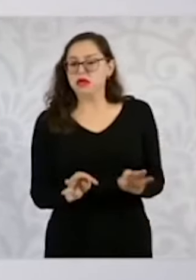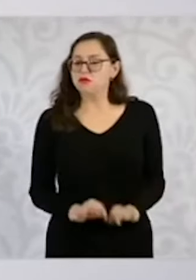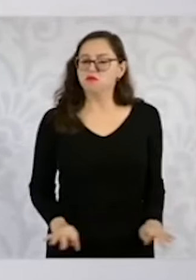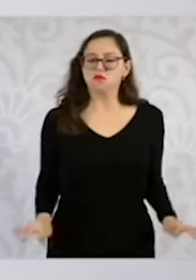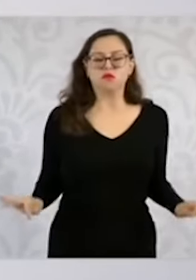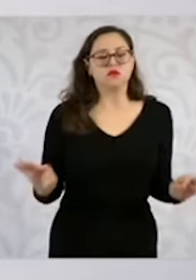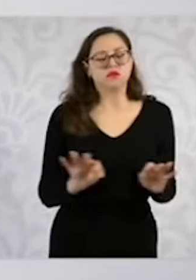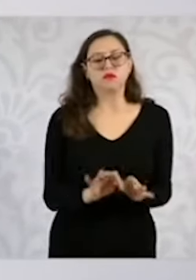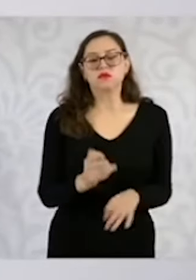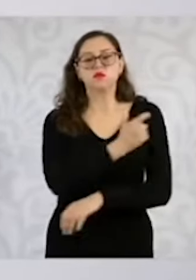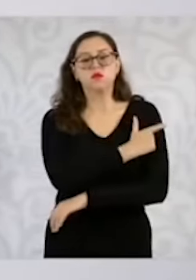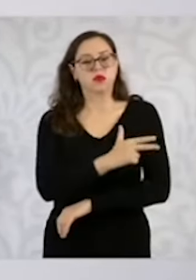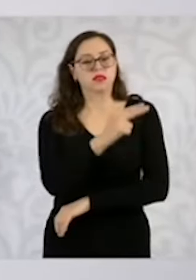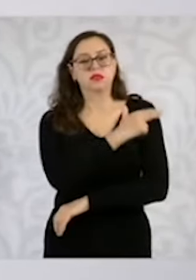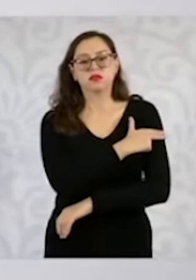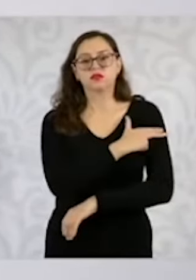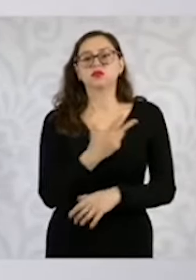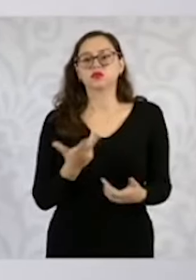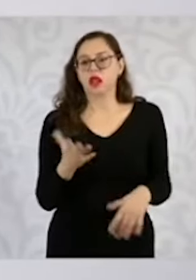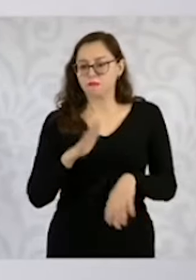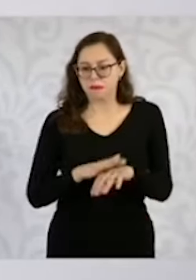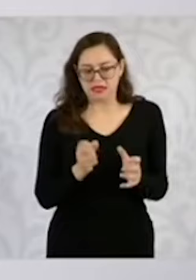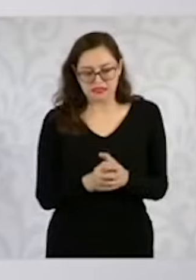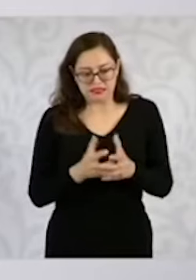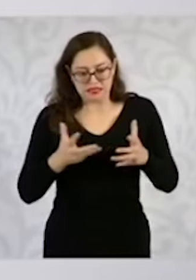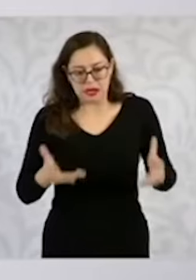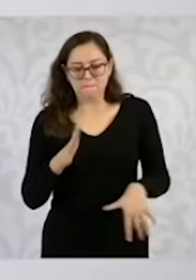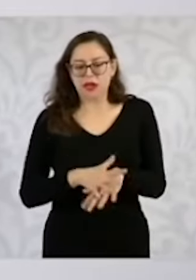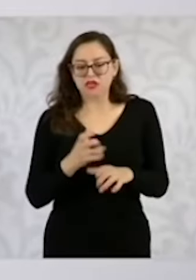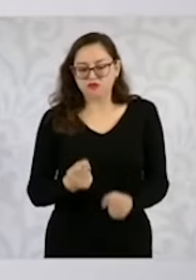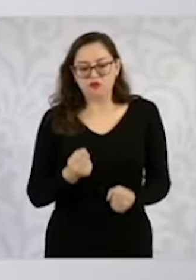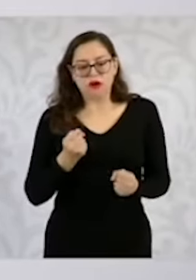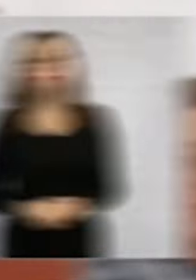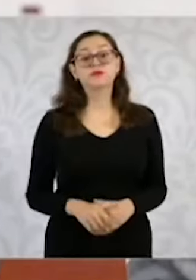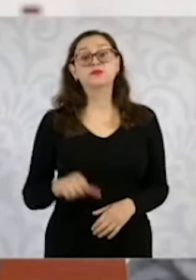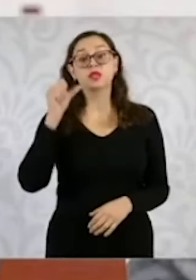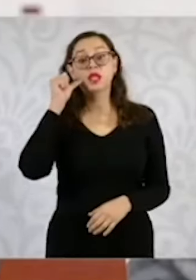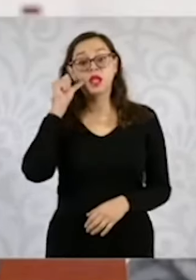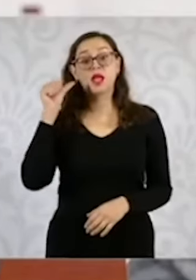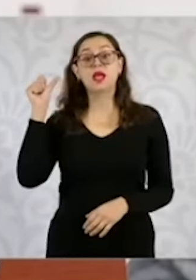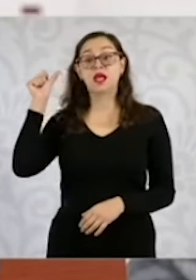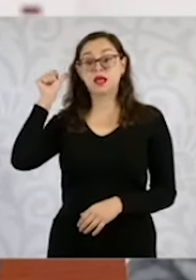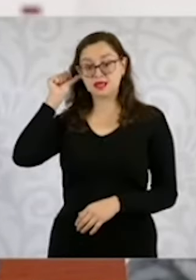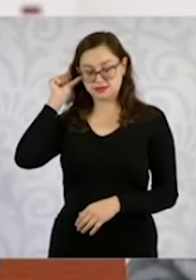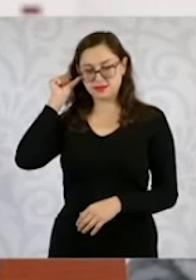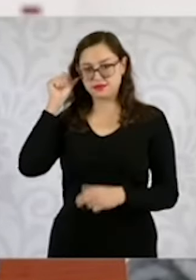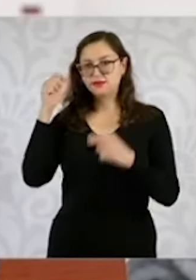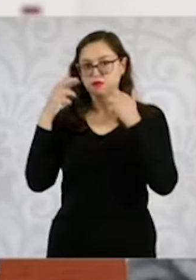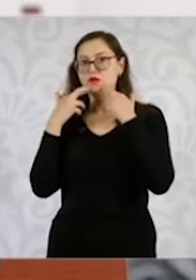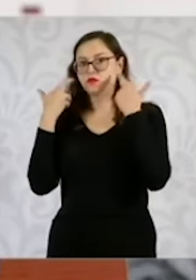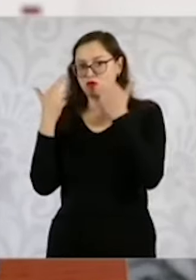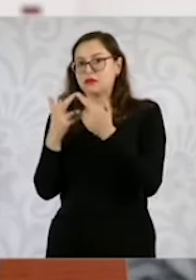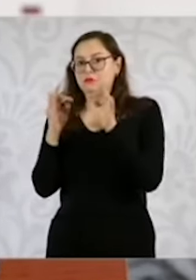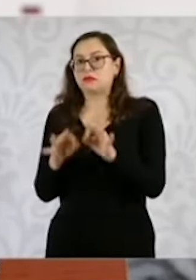del gobierno de Claudia Sheinbaum está enfocada en reducir la violencia y generar condiciones de paz en el país. Por su parte, la presidenta Claudia Sheinbaum